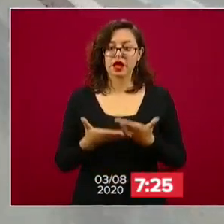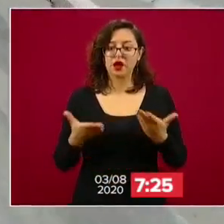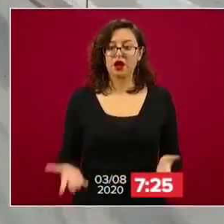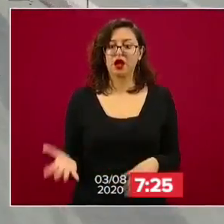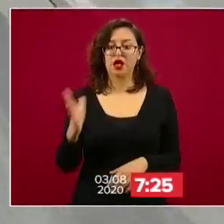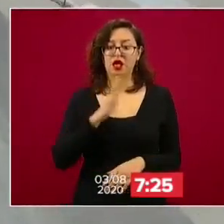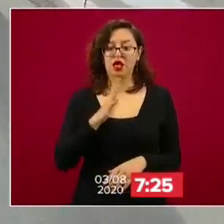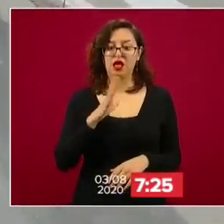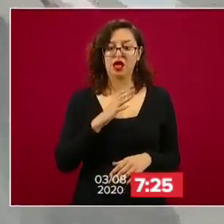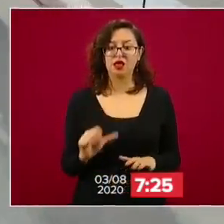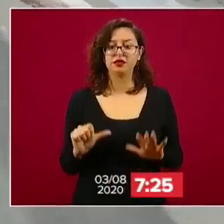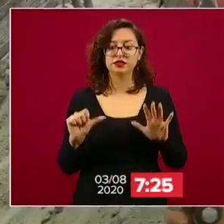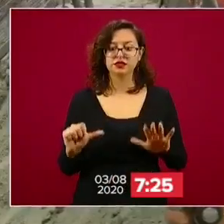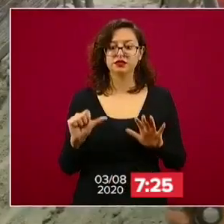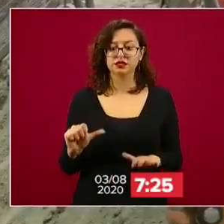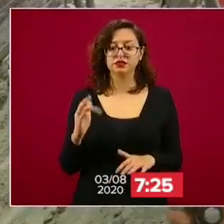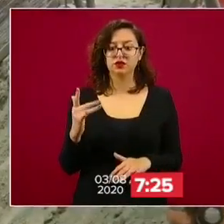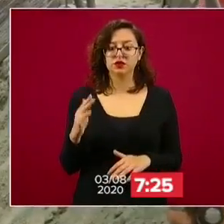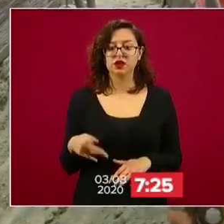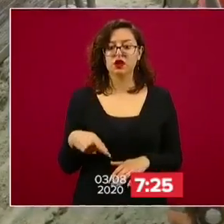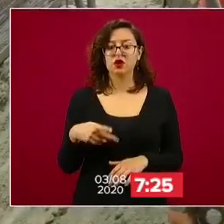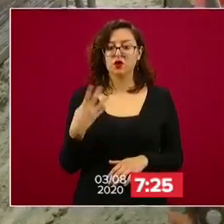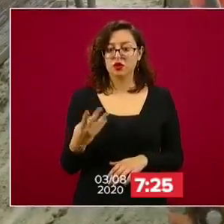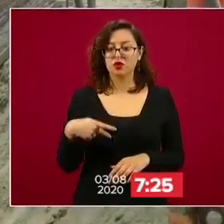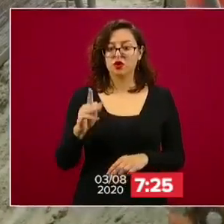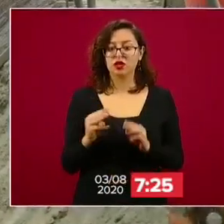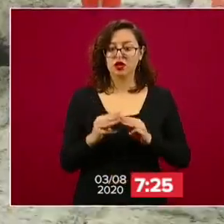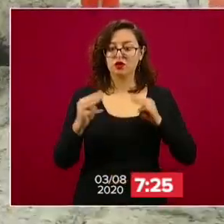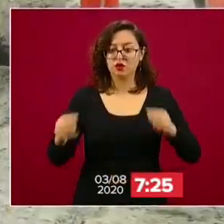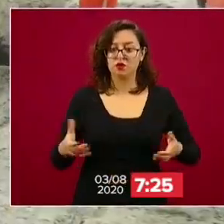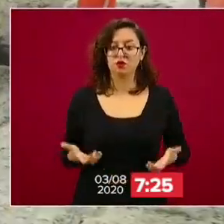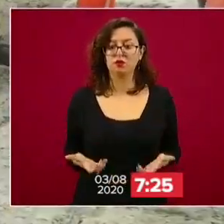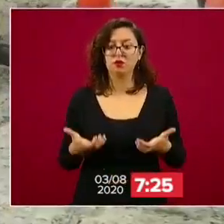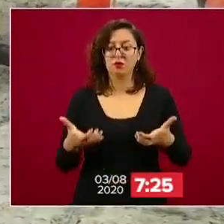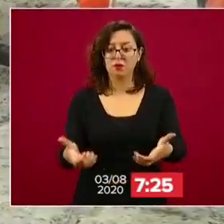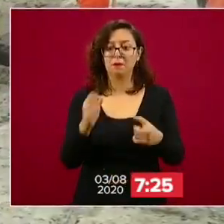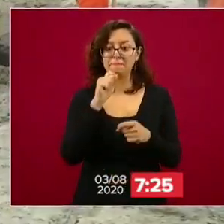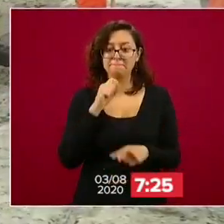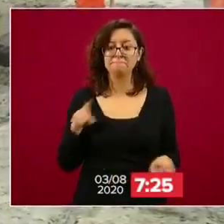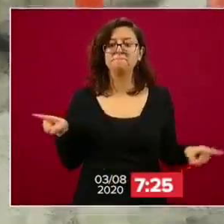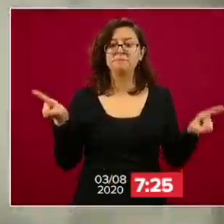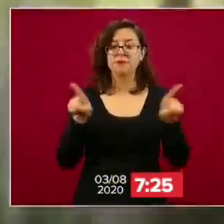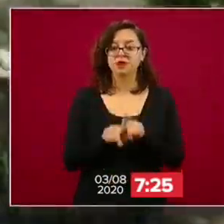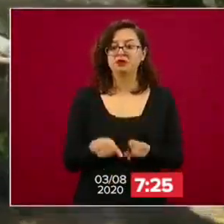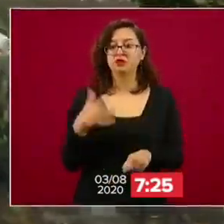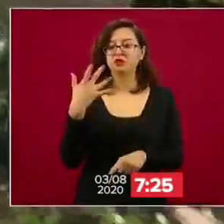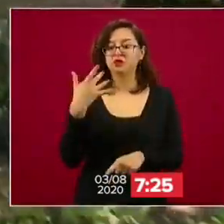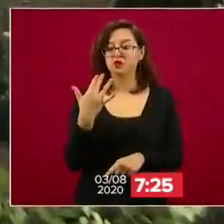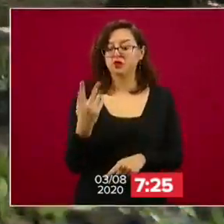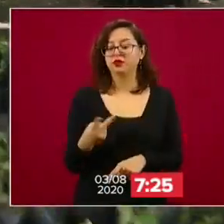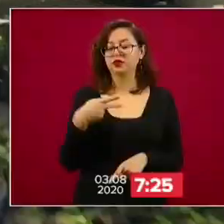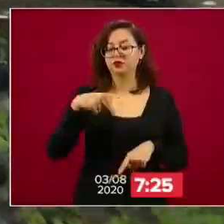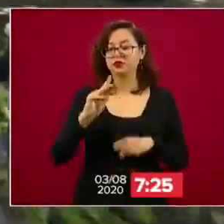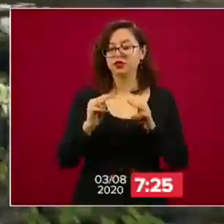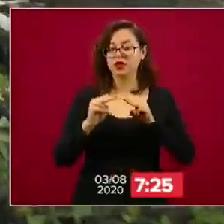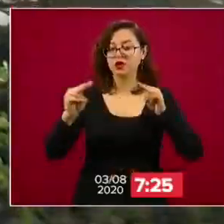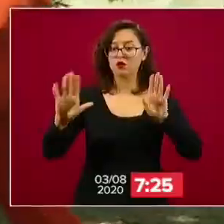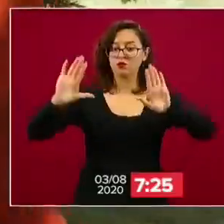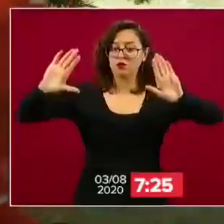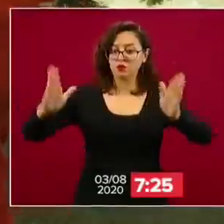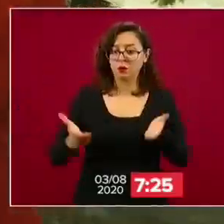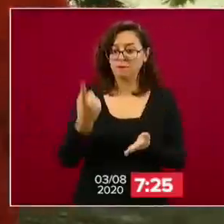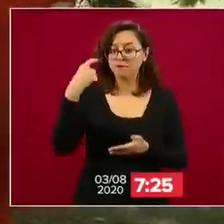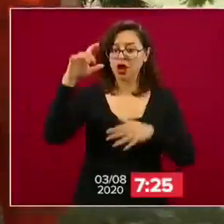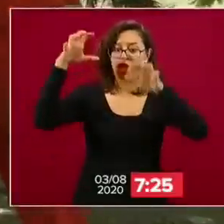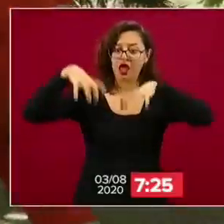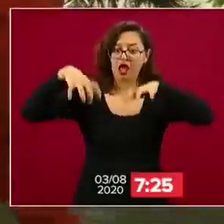.54 kilómetros de vialidades y 5.2 kilómetros de cunetas pluviales. En el vivero existen al día 19